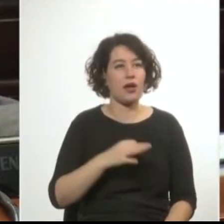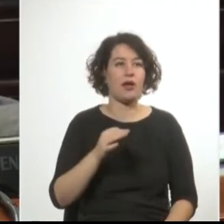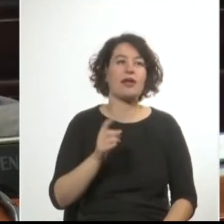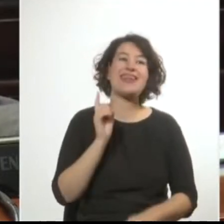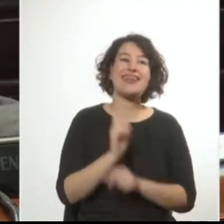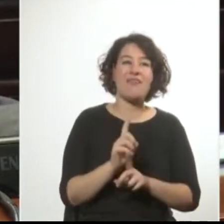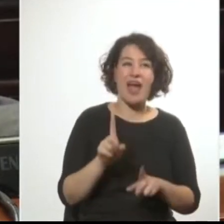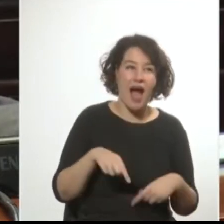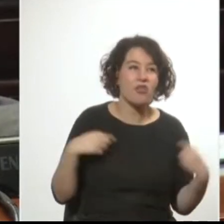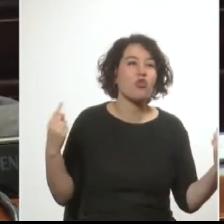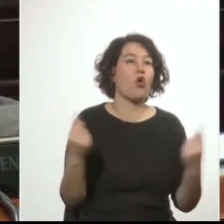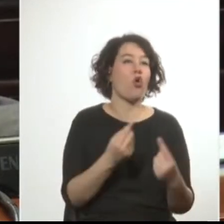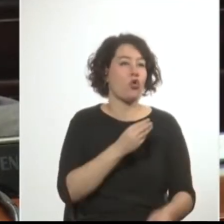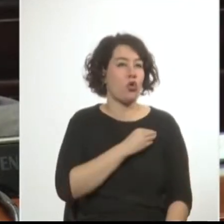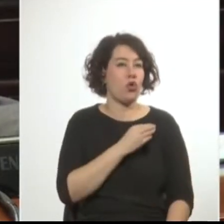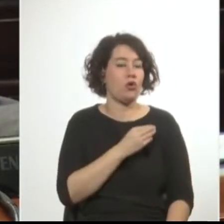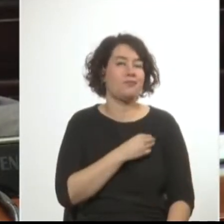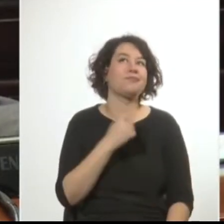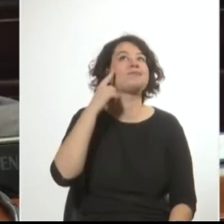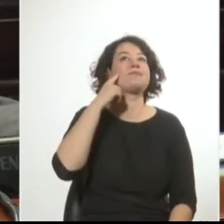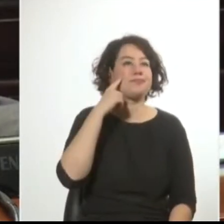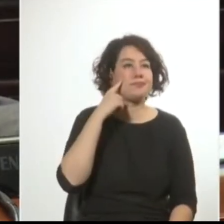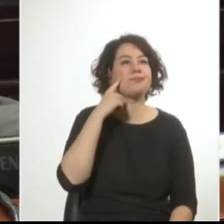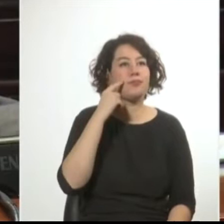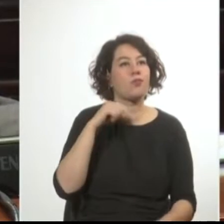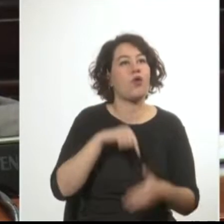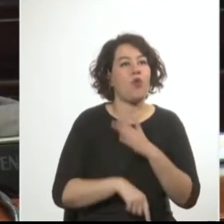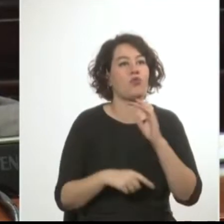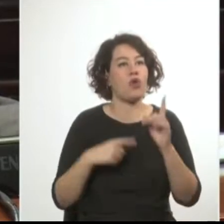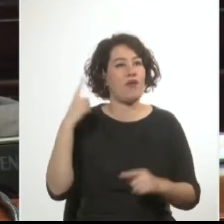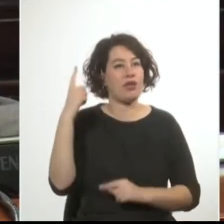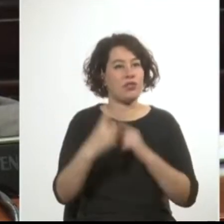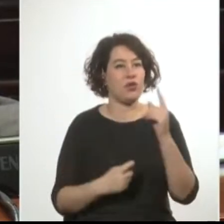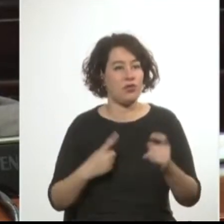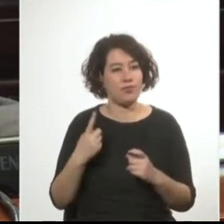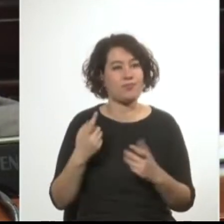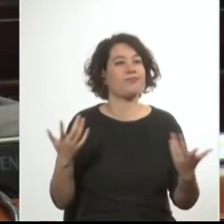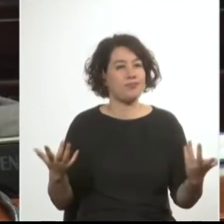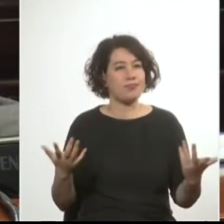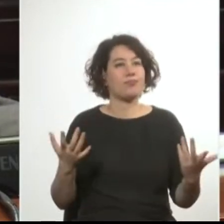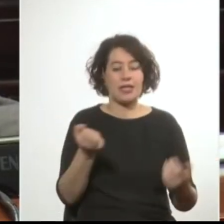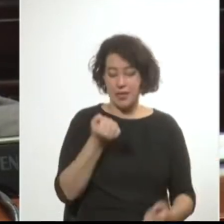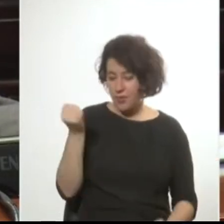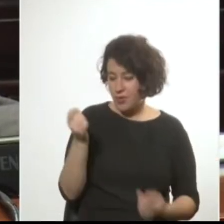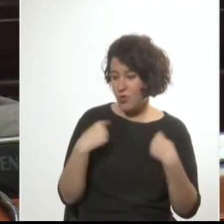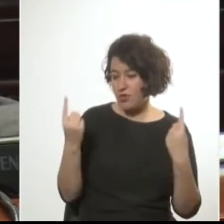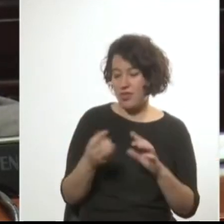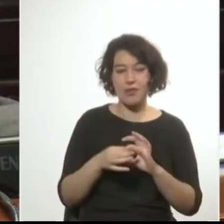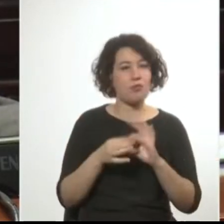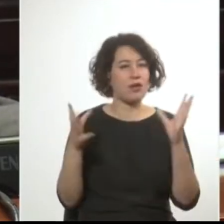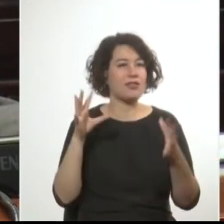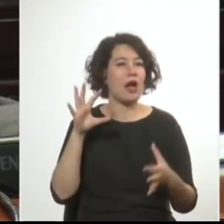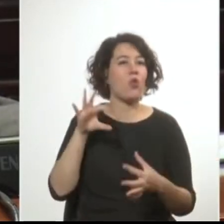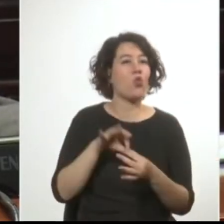llamarnos a todos a una profunda reflexión. La esencia de nuestra democracia descansa